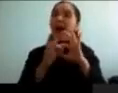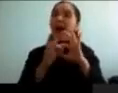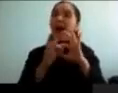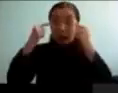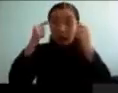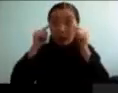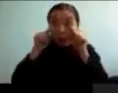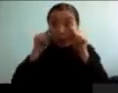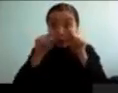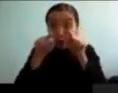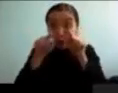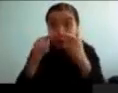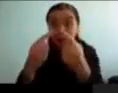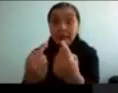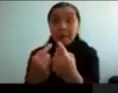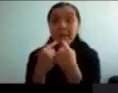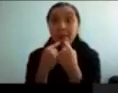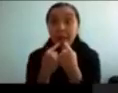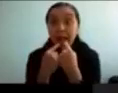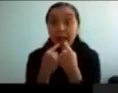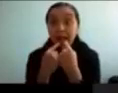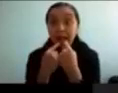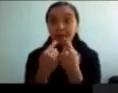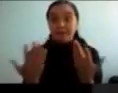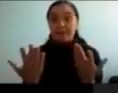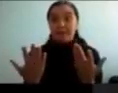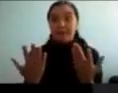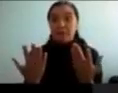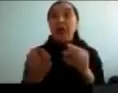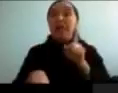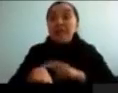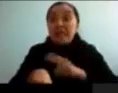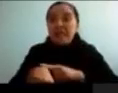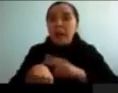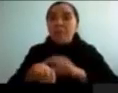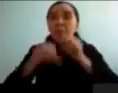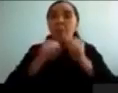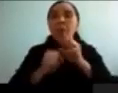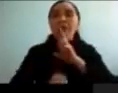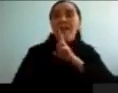a una parte de la cancha, y gracias a eso, tenía mucho más tiempo, para poder responder el servicio.